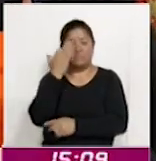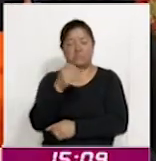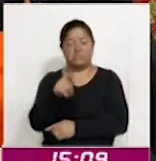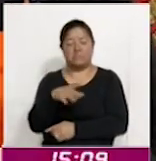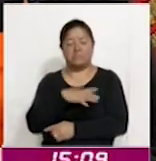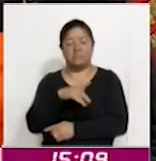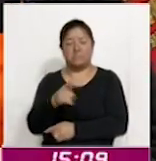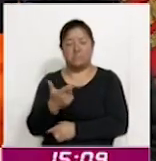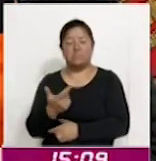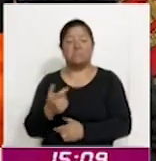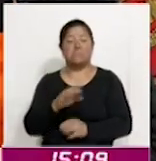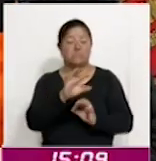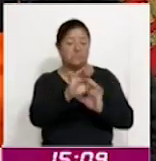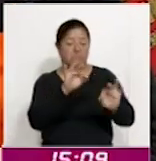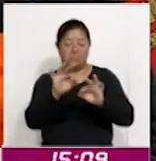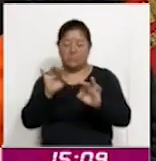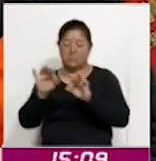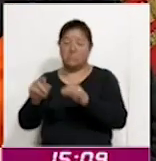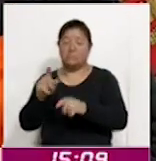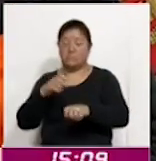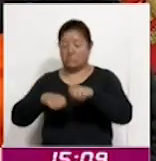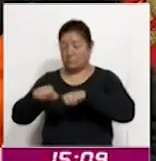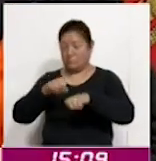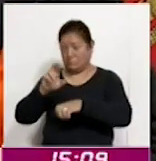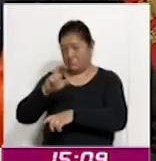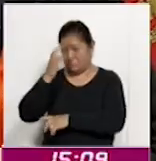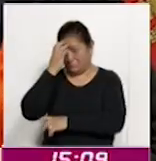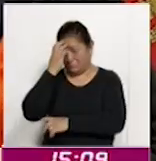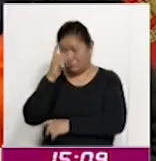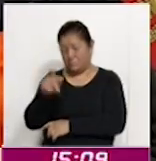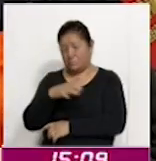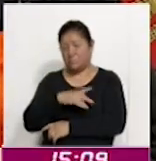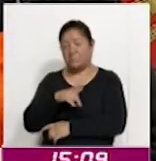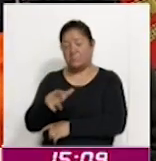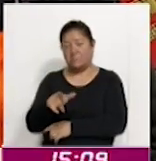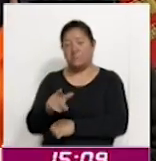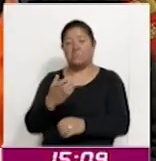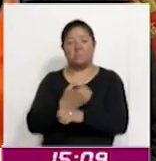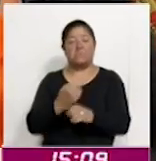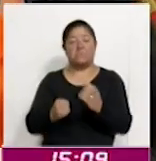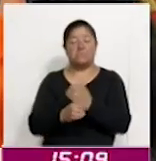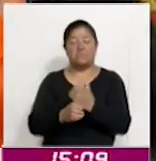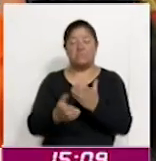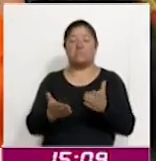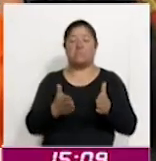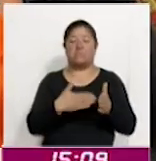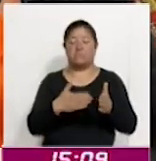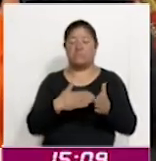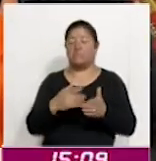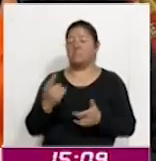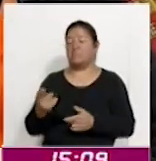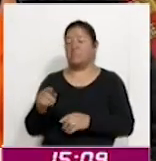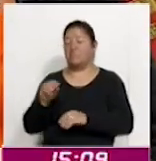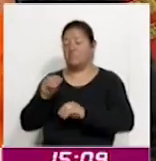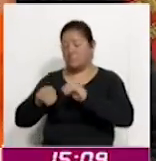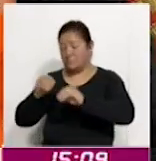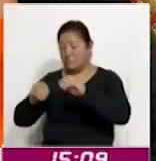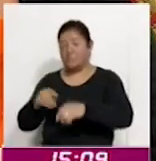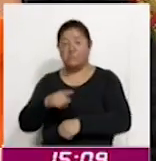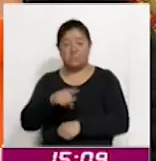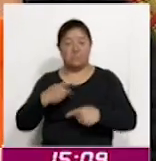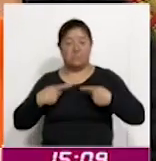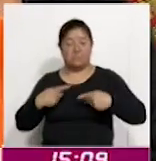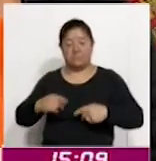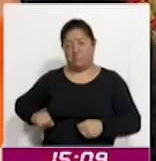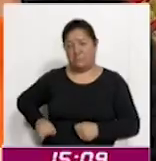reclutamiento de una empresa reconocida de electrónica y electrodomésticos, que las personas que estén interesados se pueden ir a trabajar a